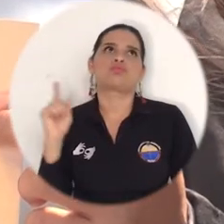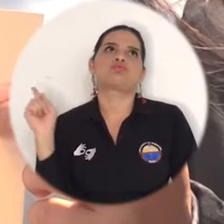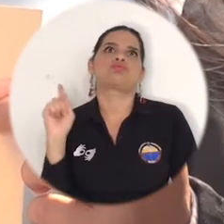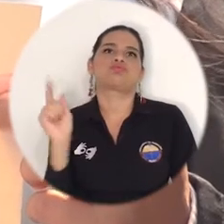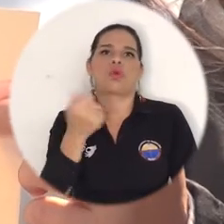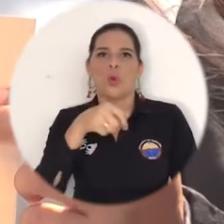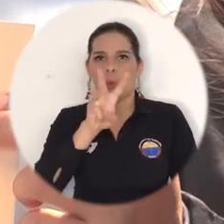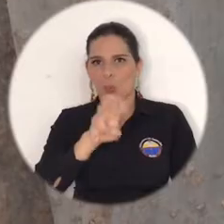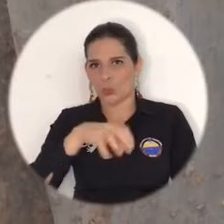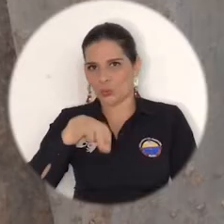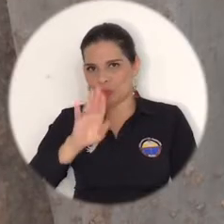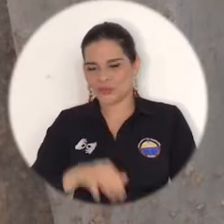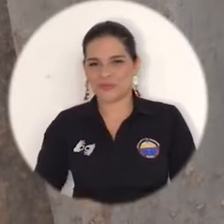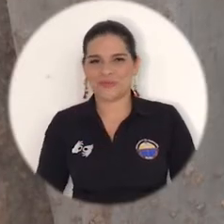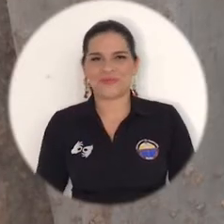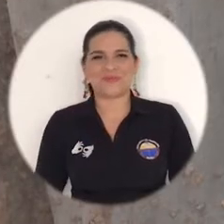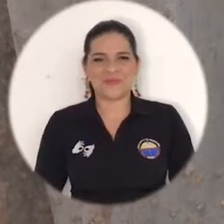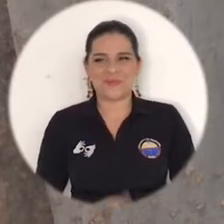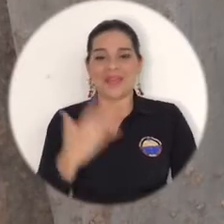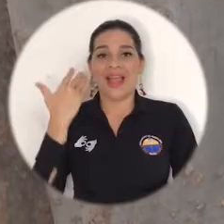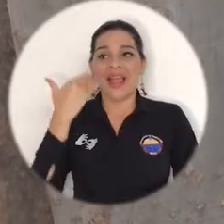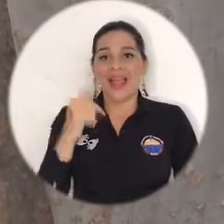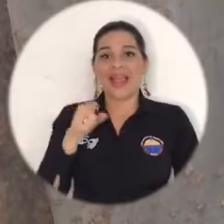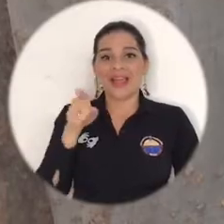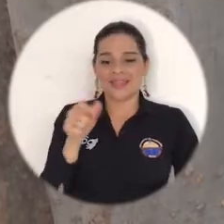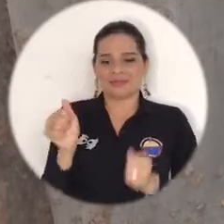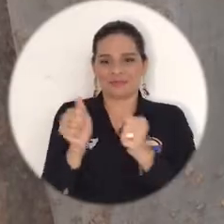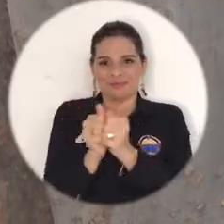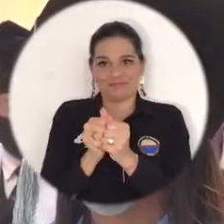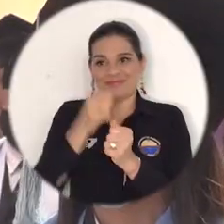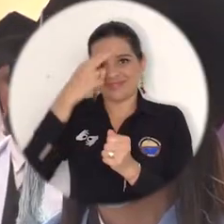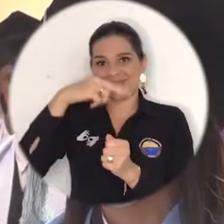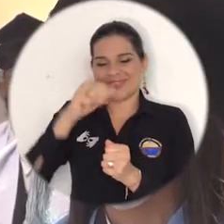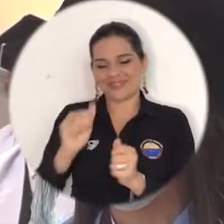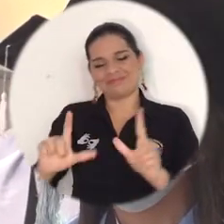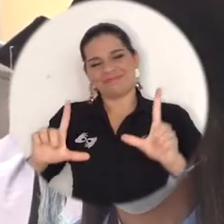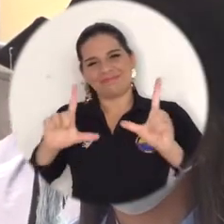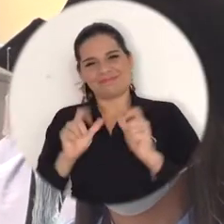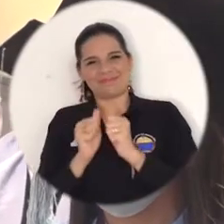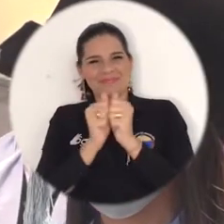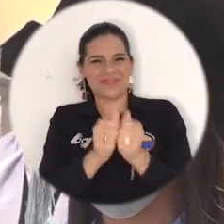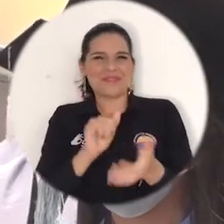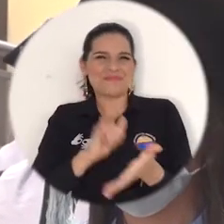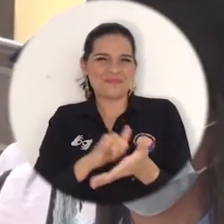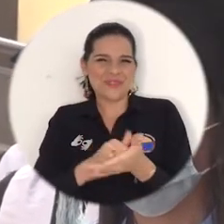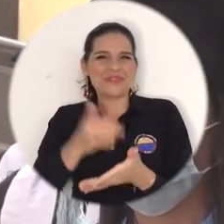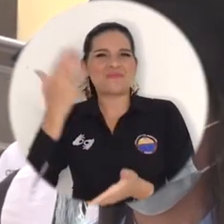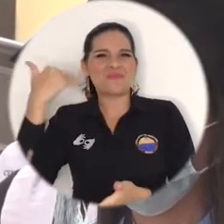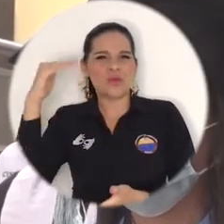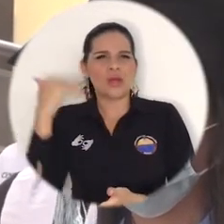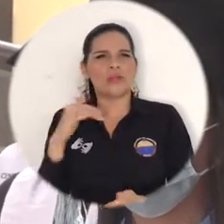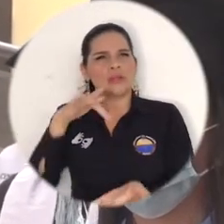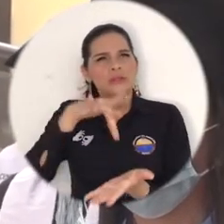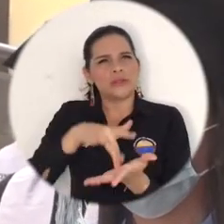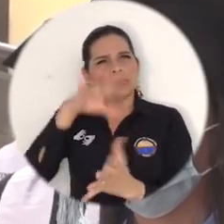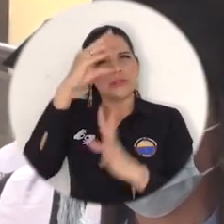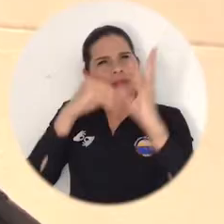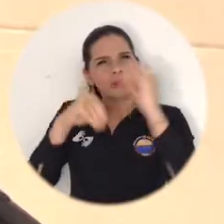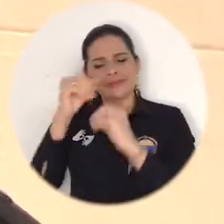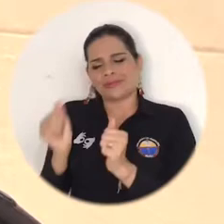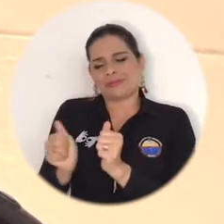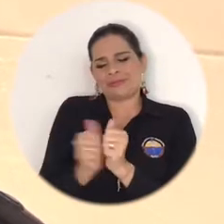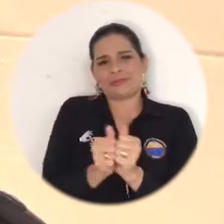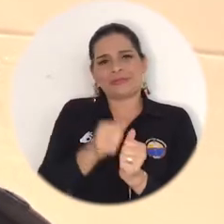Chamorro Villalba asistió al evento de graduación en compañía de su hija, como solía hacerlo cuando llegaba a las aulas de clase a formarse como